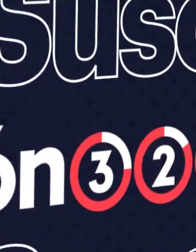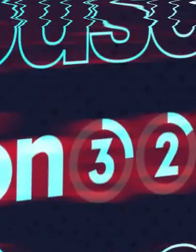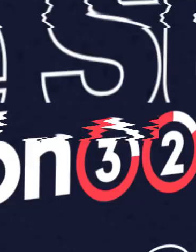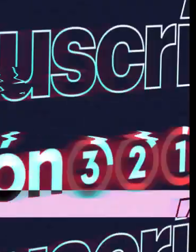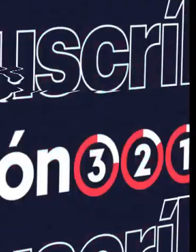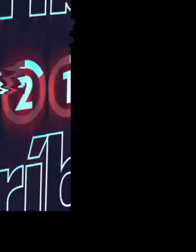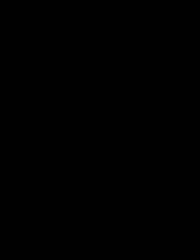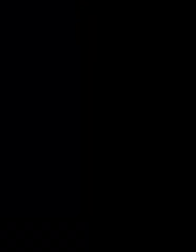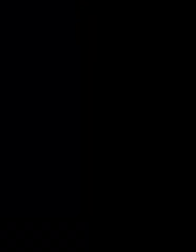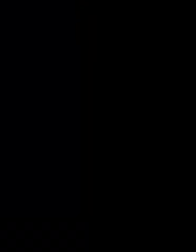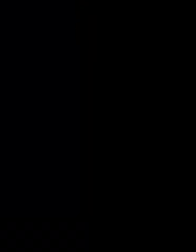¡Gracias! ¡Gracias! ¡Gracias!